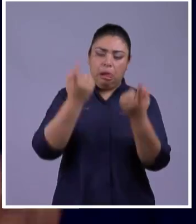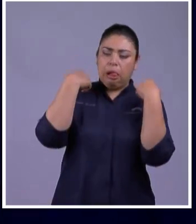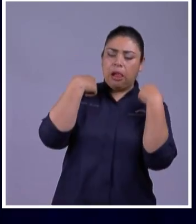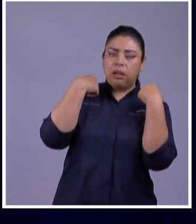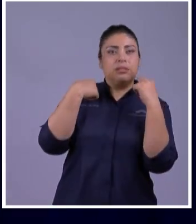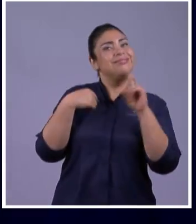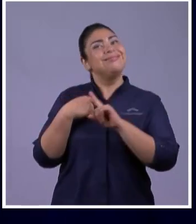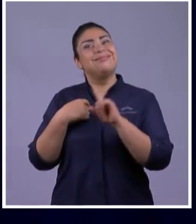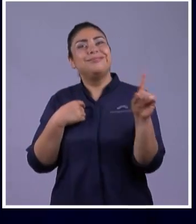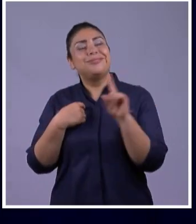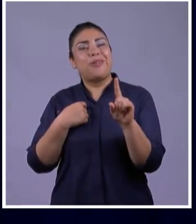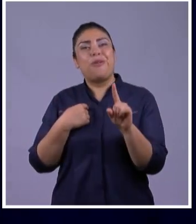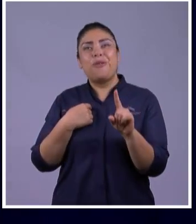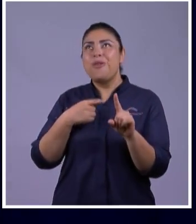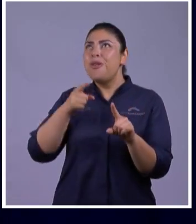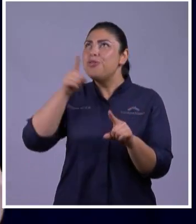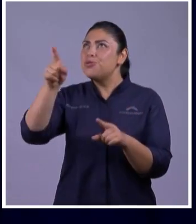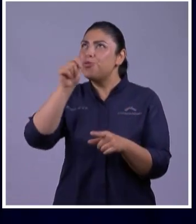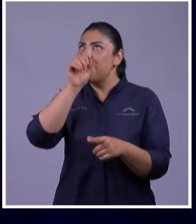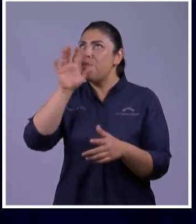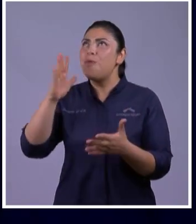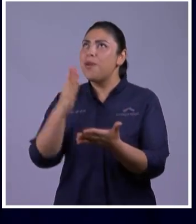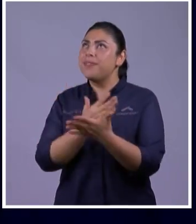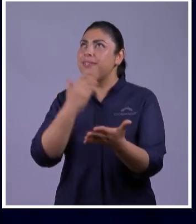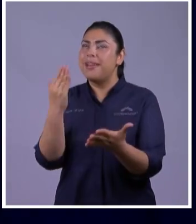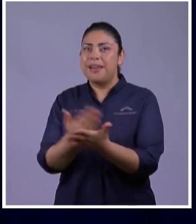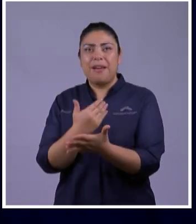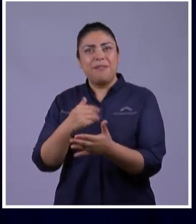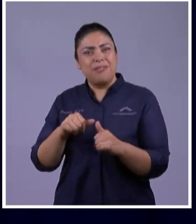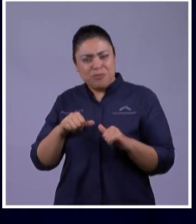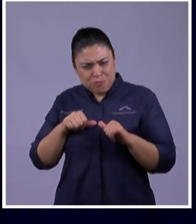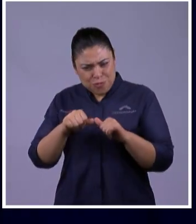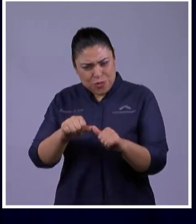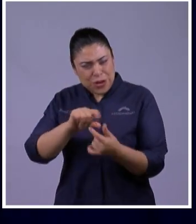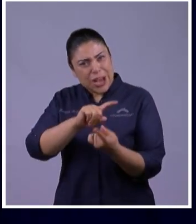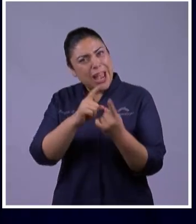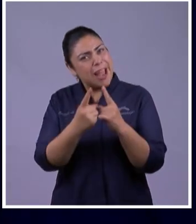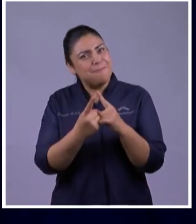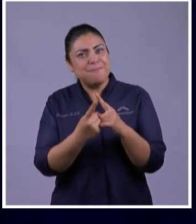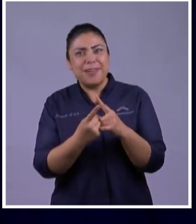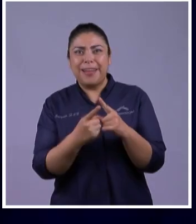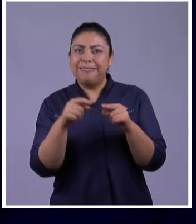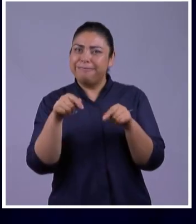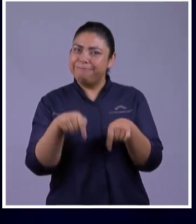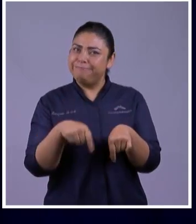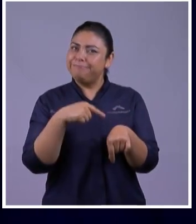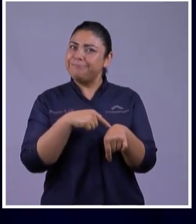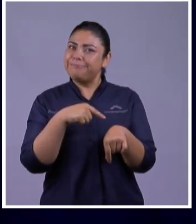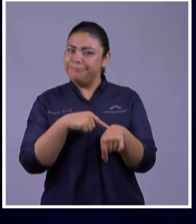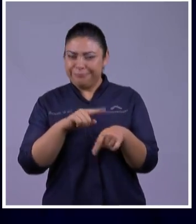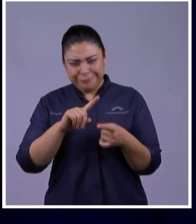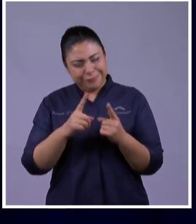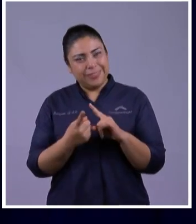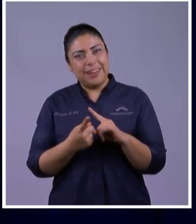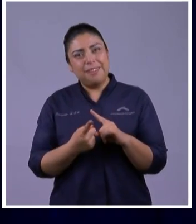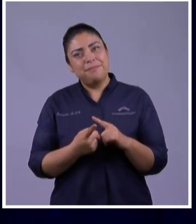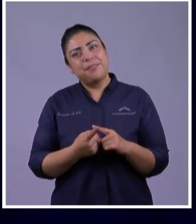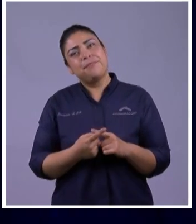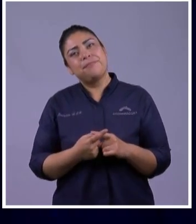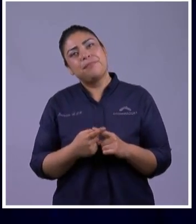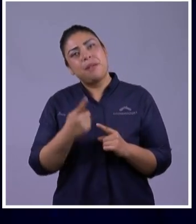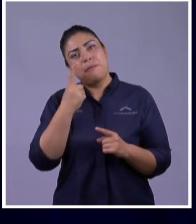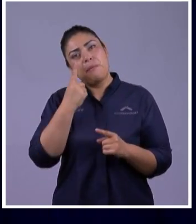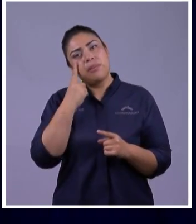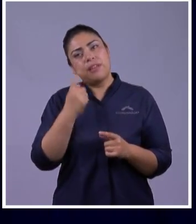por sus promesas déjame hoy a poner el fundamento a esto vamos a hablar si del nuevo